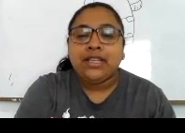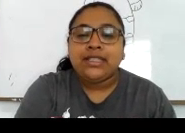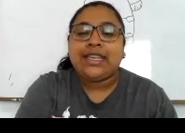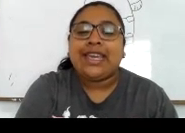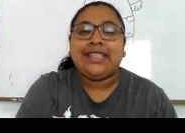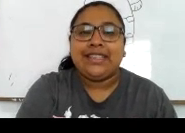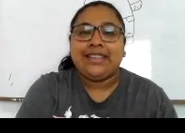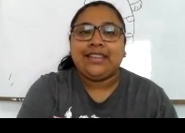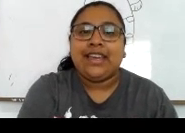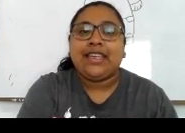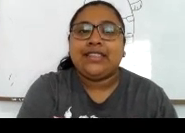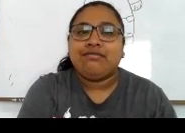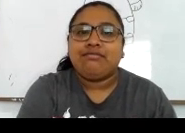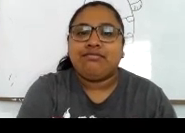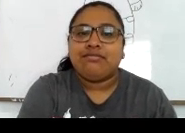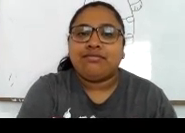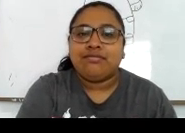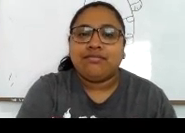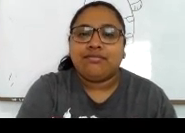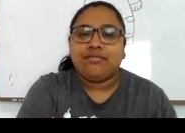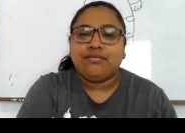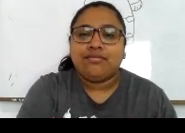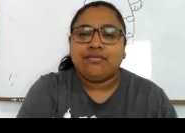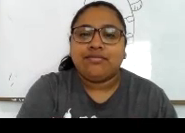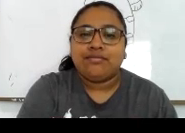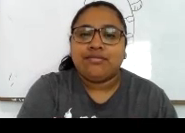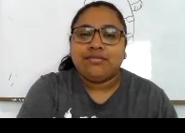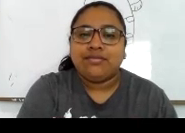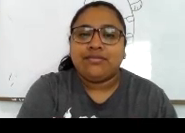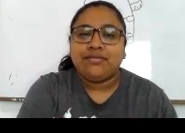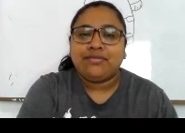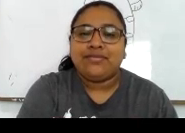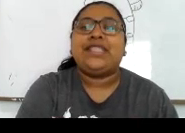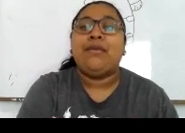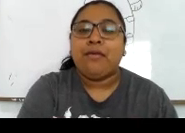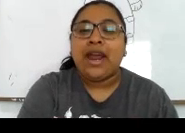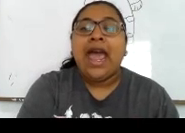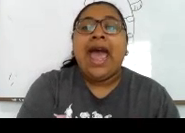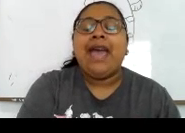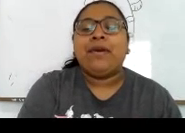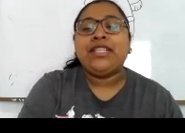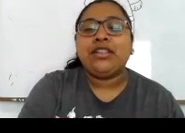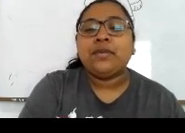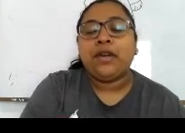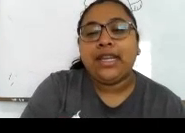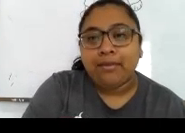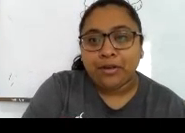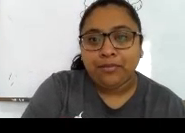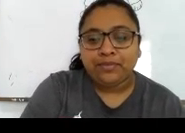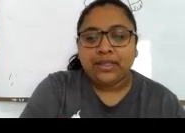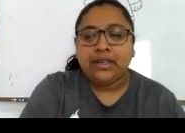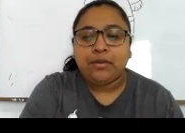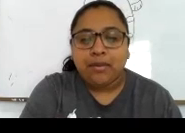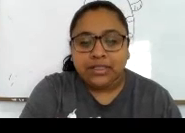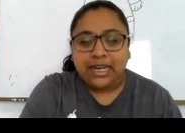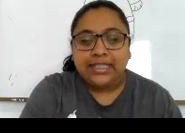personas Sí Nos vamos Nos vamos a usar La pared Sí, mi amor Hay personas Por ejemplo